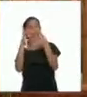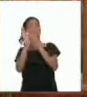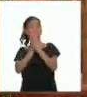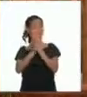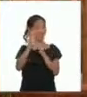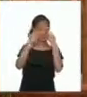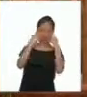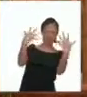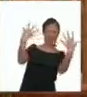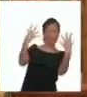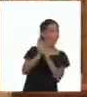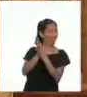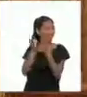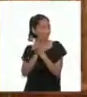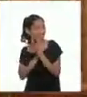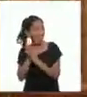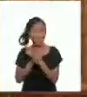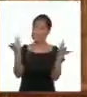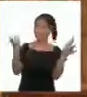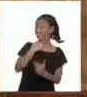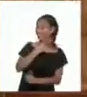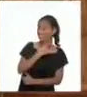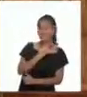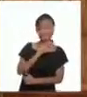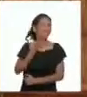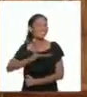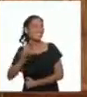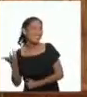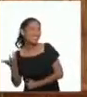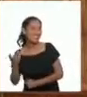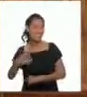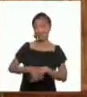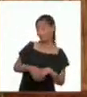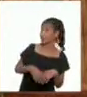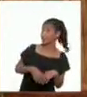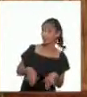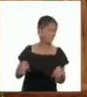maravillosa! ¡Me encanta! ¿Qué es?